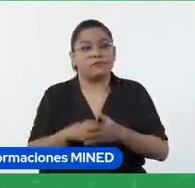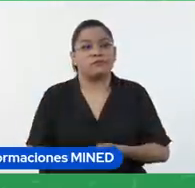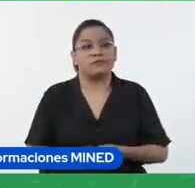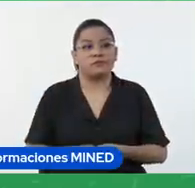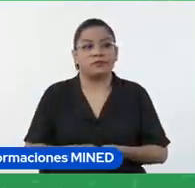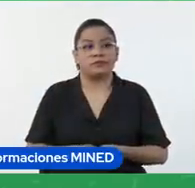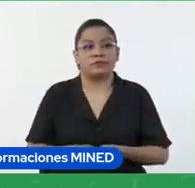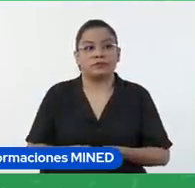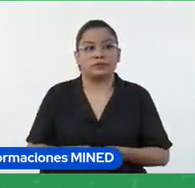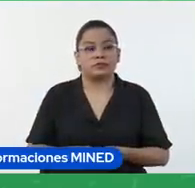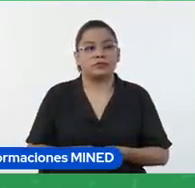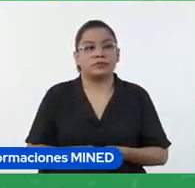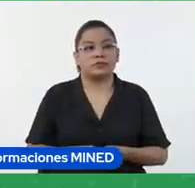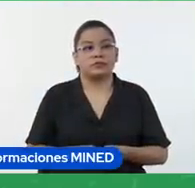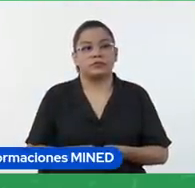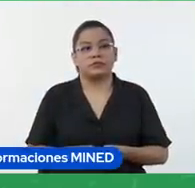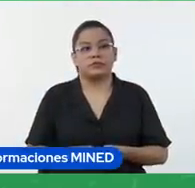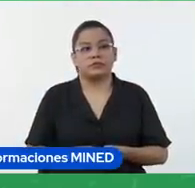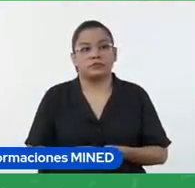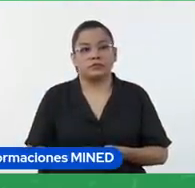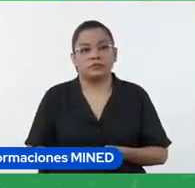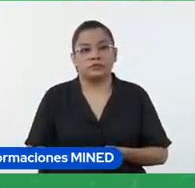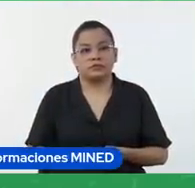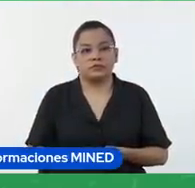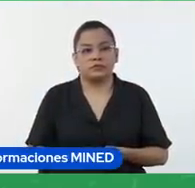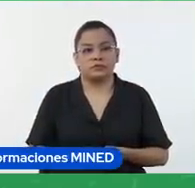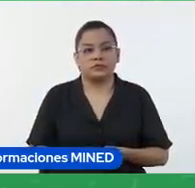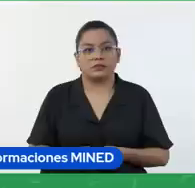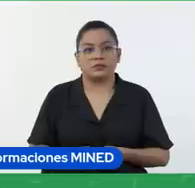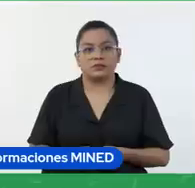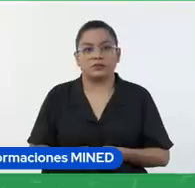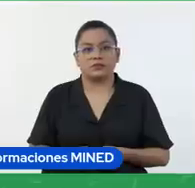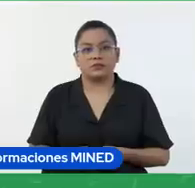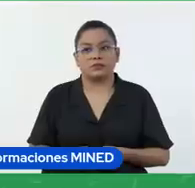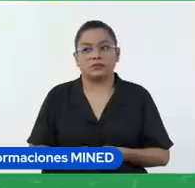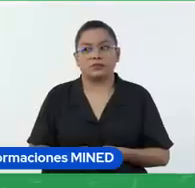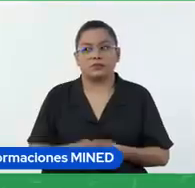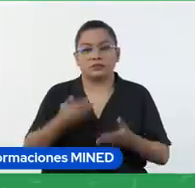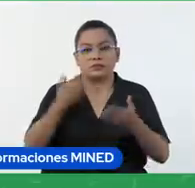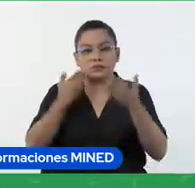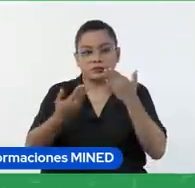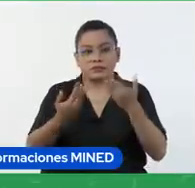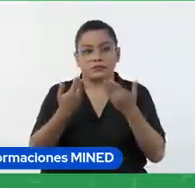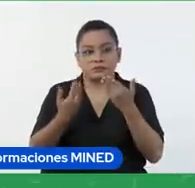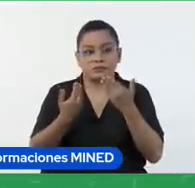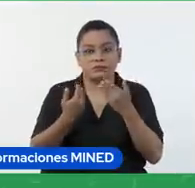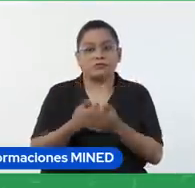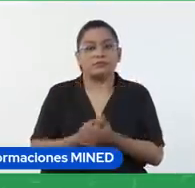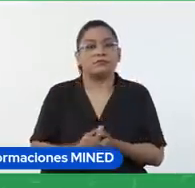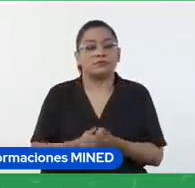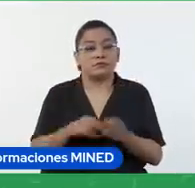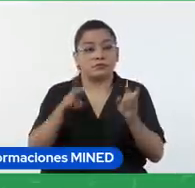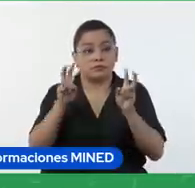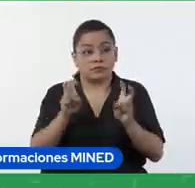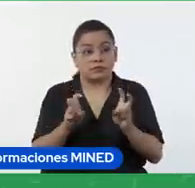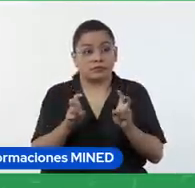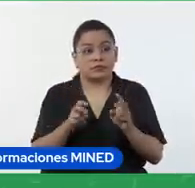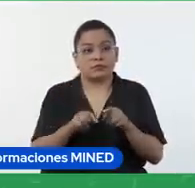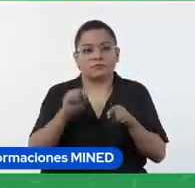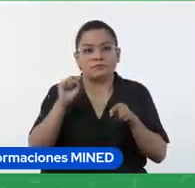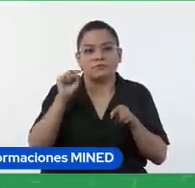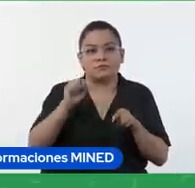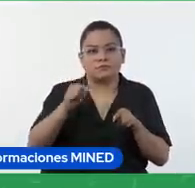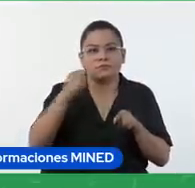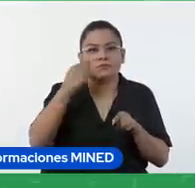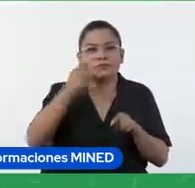paisaje intervenida digitalmente indica aquí el título y además haz clic para leer la